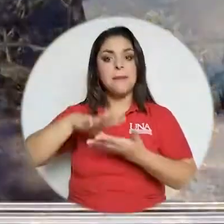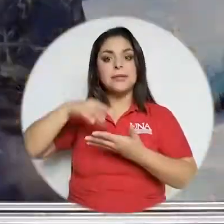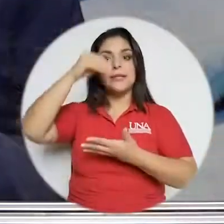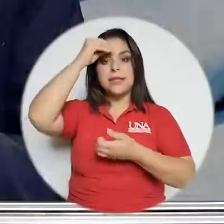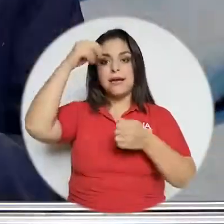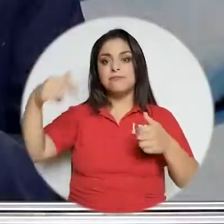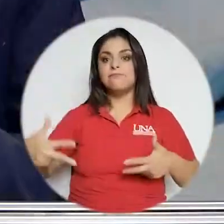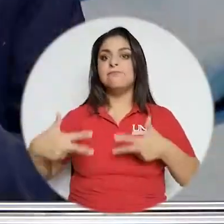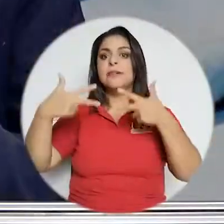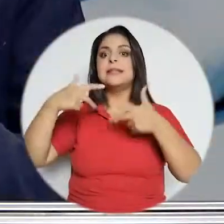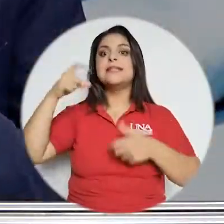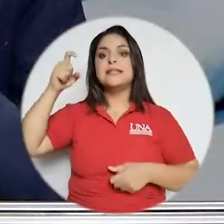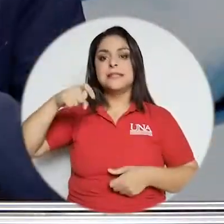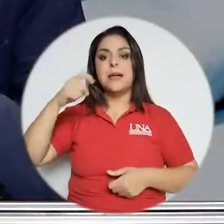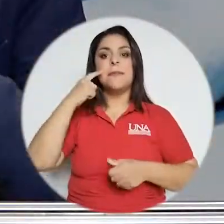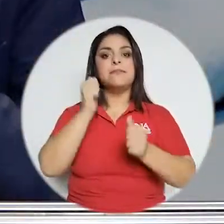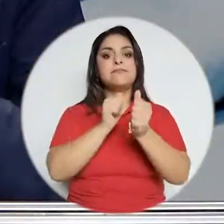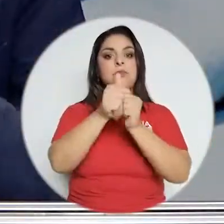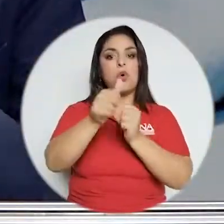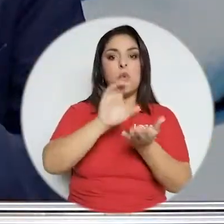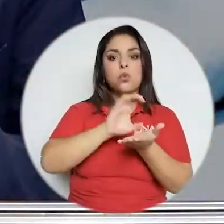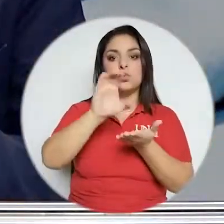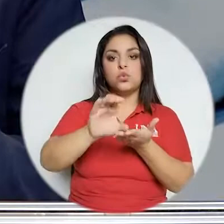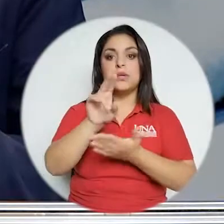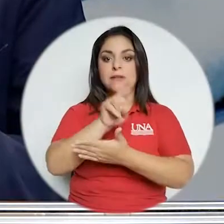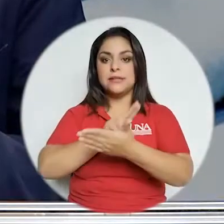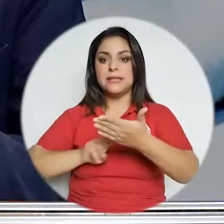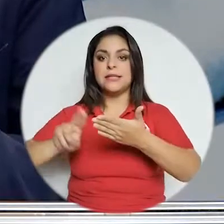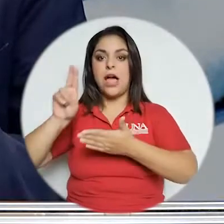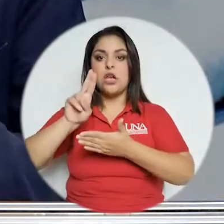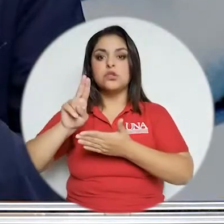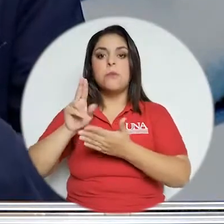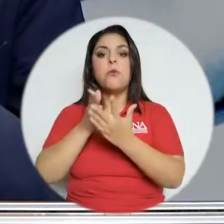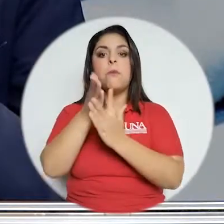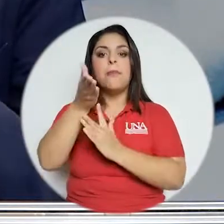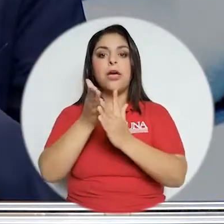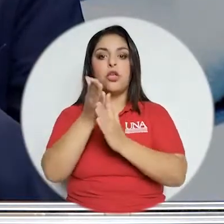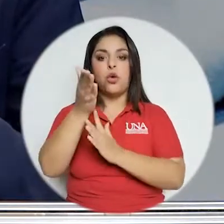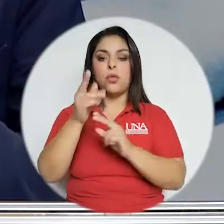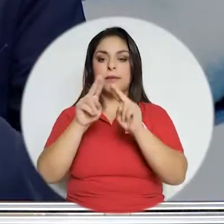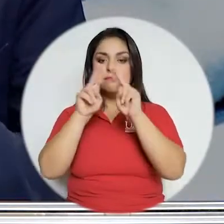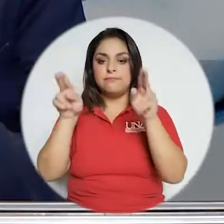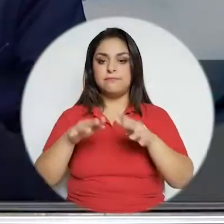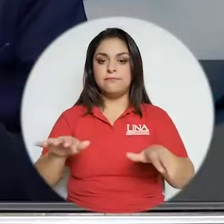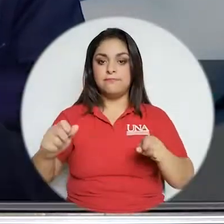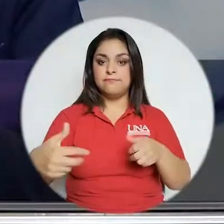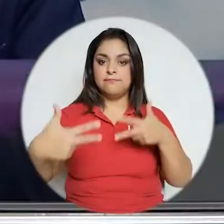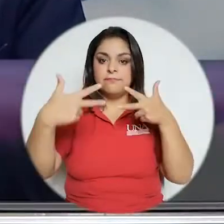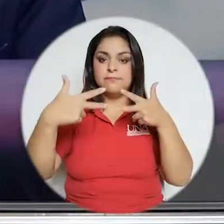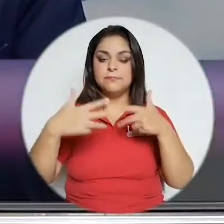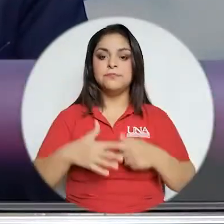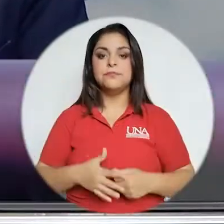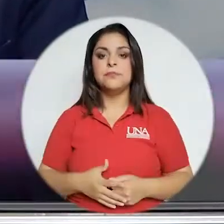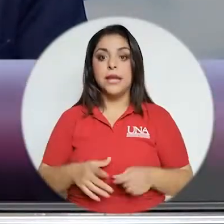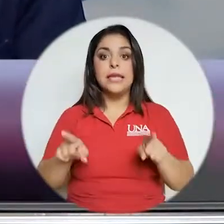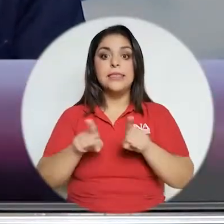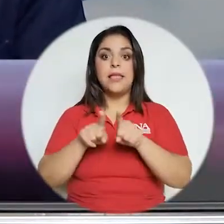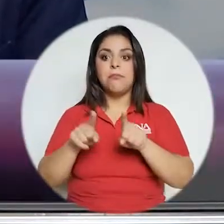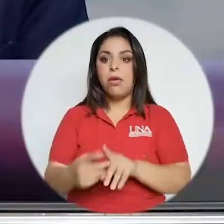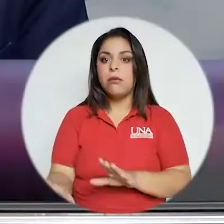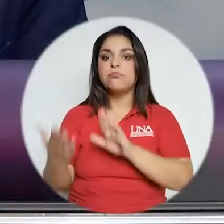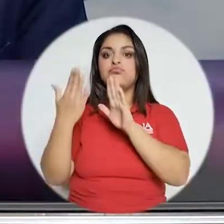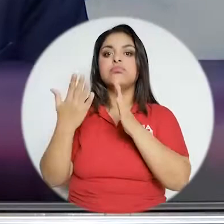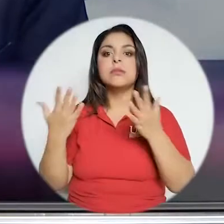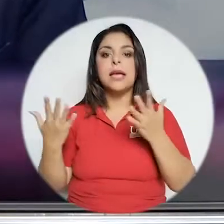experiencias de aprendizaje requeridas para enfrentar un curso universitario ya mediado por entornos de virtualidad. Pero